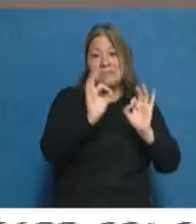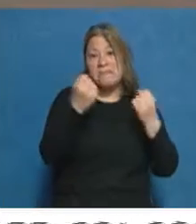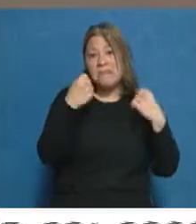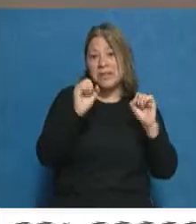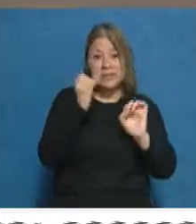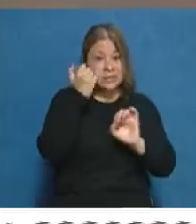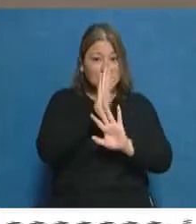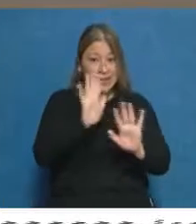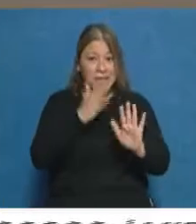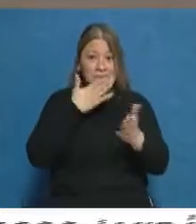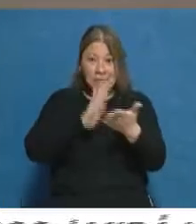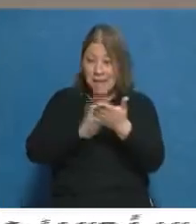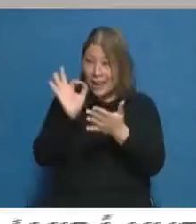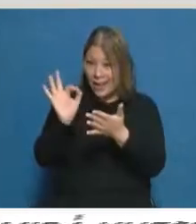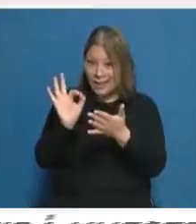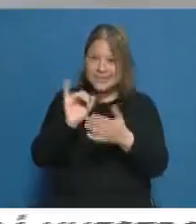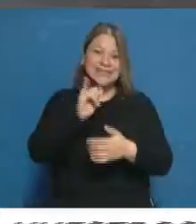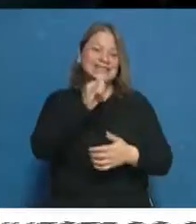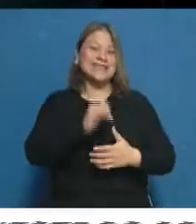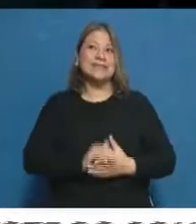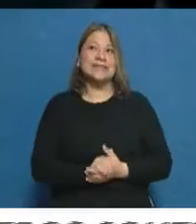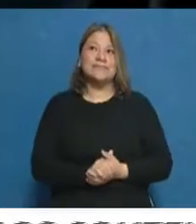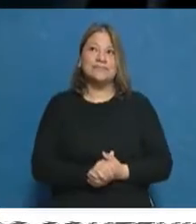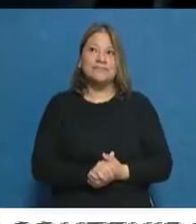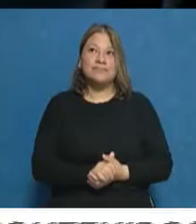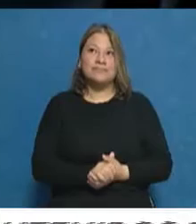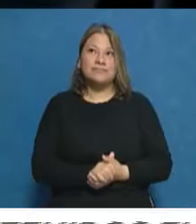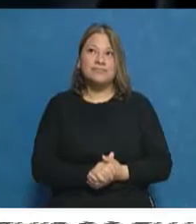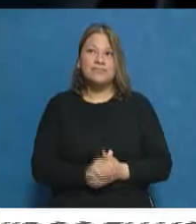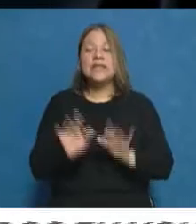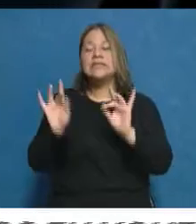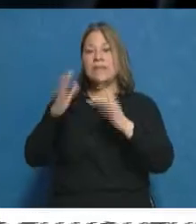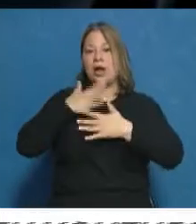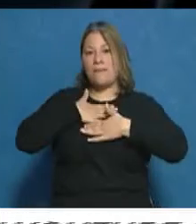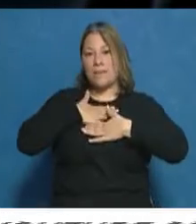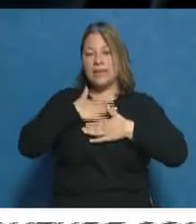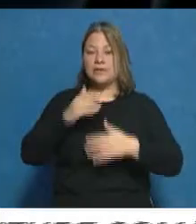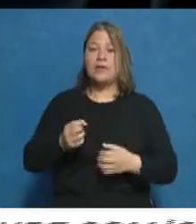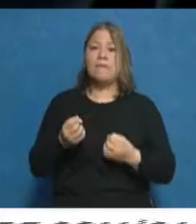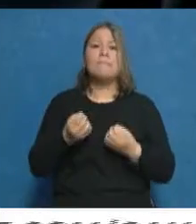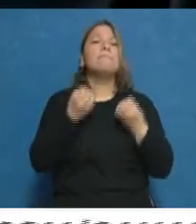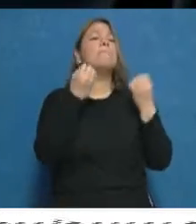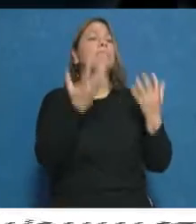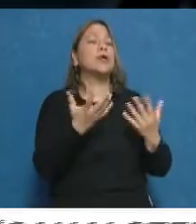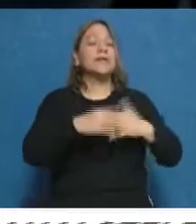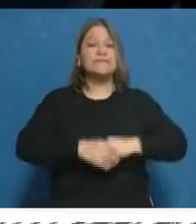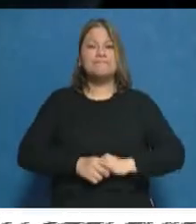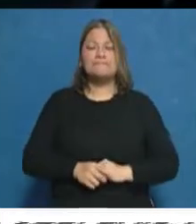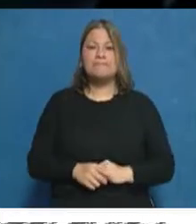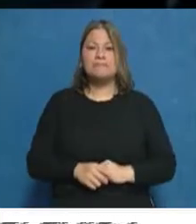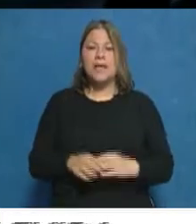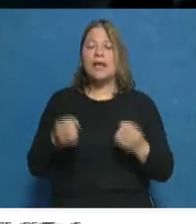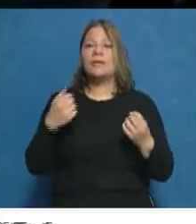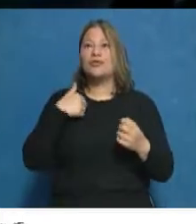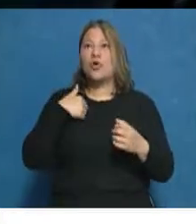bueno. Y ya está, papeles en mano. Papeles en mano. Se me ha re complicado a mí en mi caso. En mi caso se me ha complicado mucho. ¿Por qué? Por